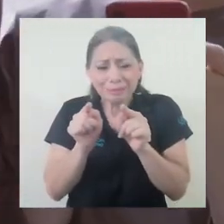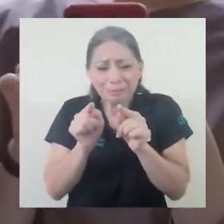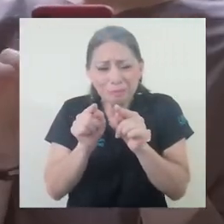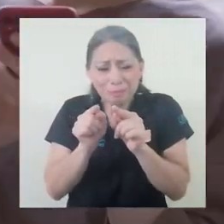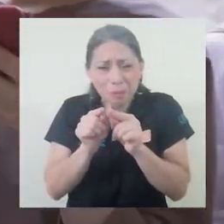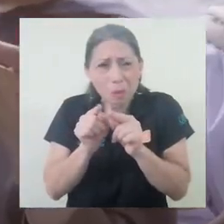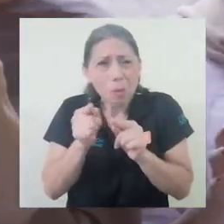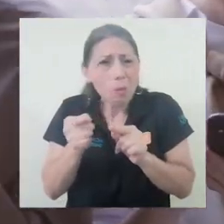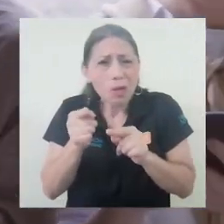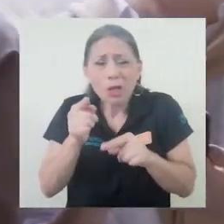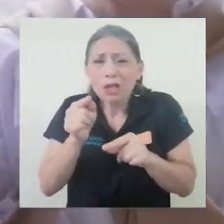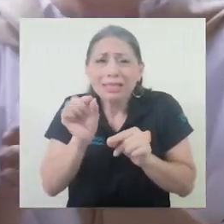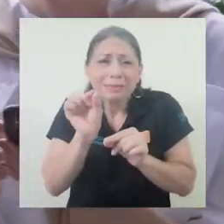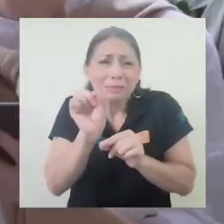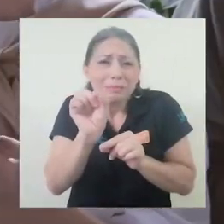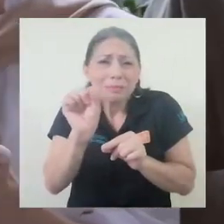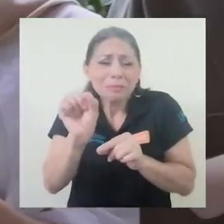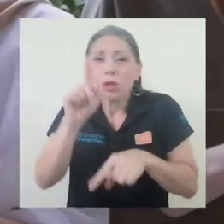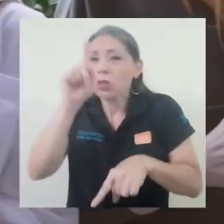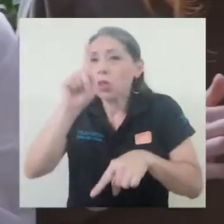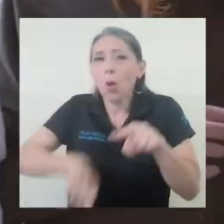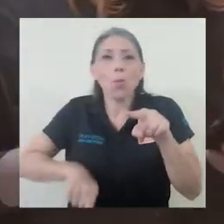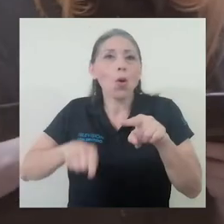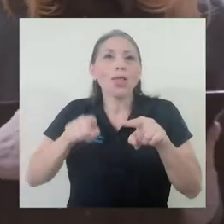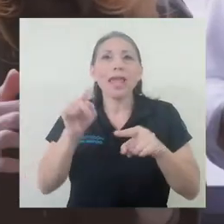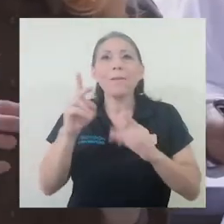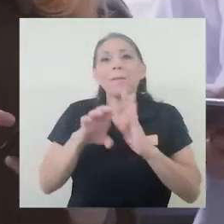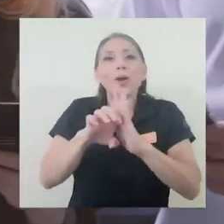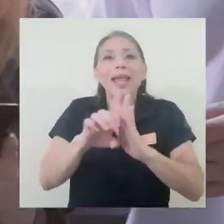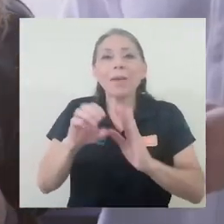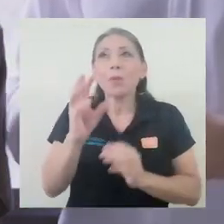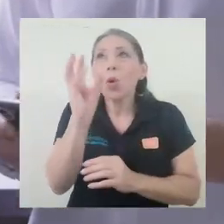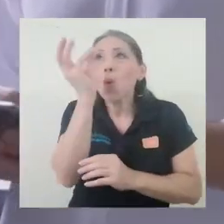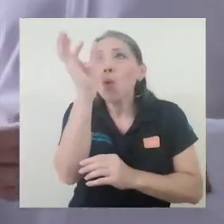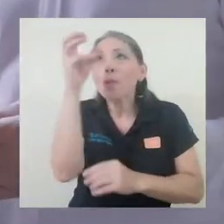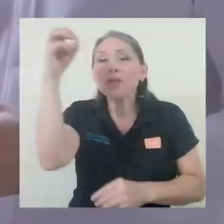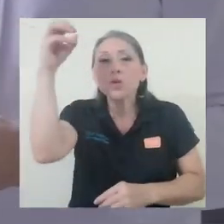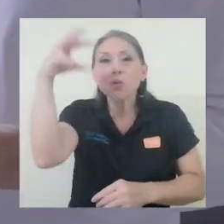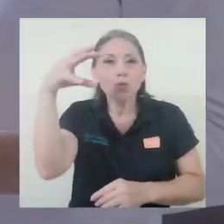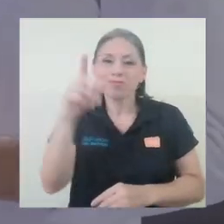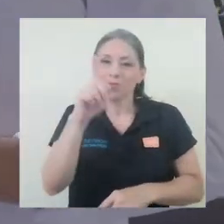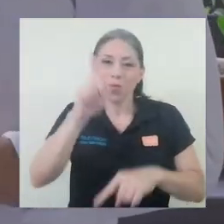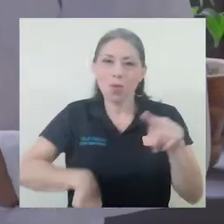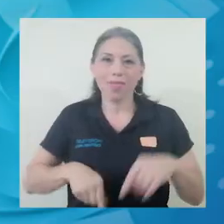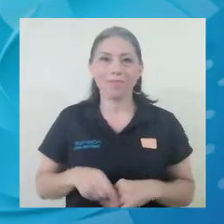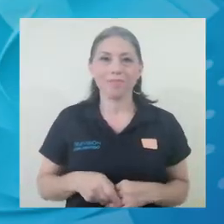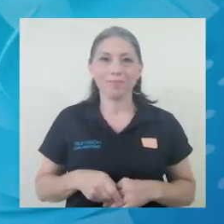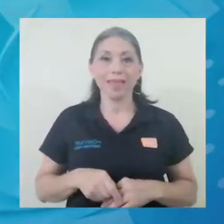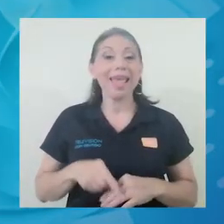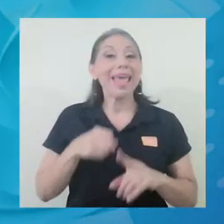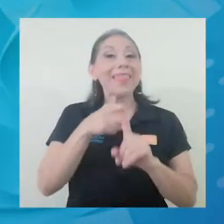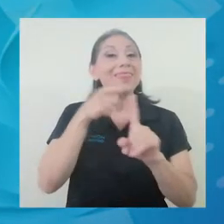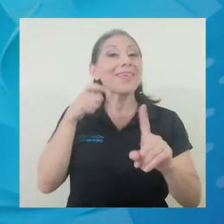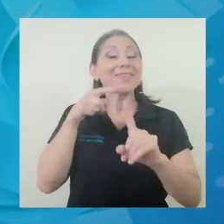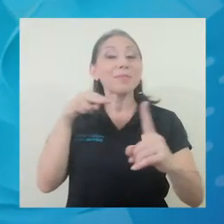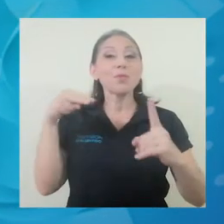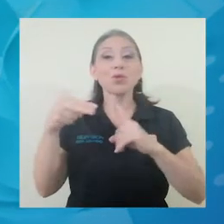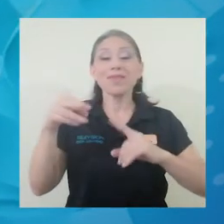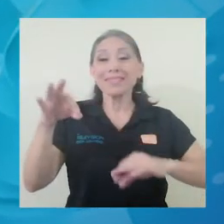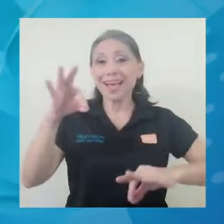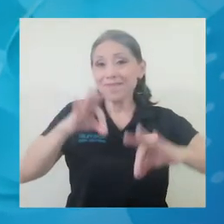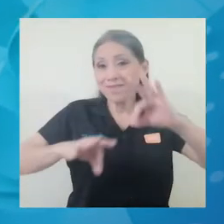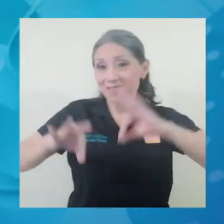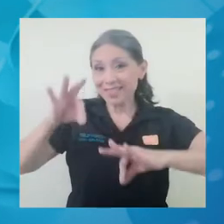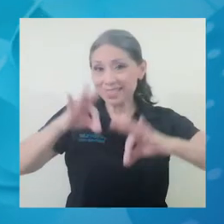no serían capaces de encender un bombillo normal. Desde el punto de vista físico, la luz que están emitiendo